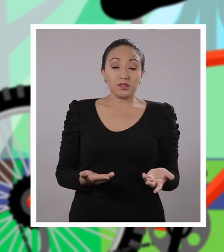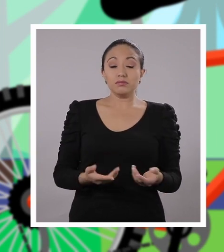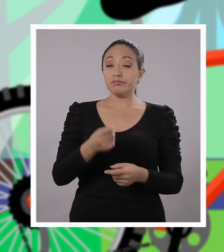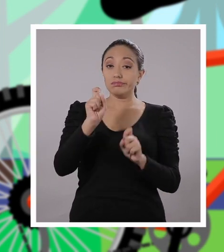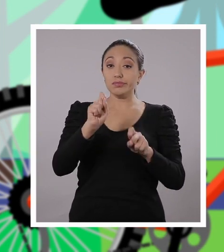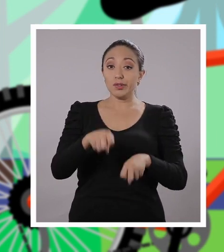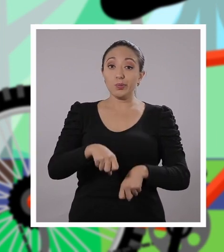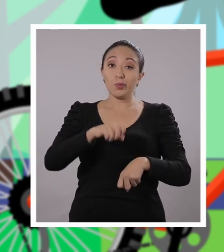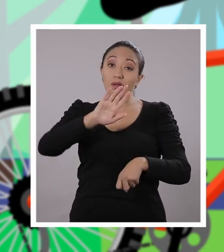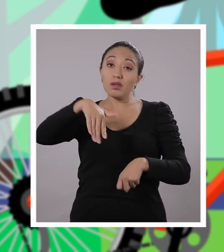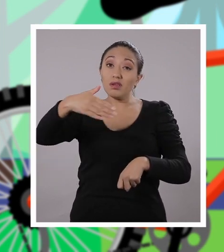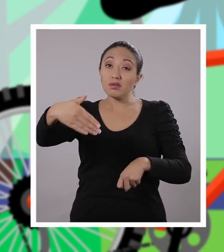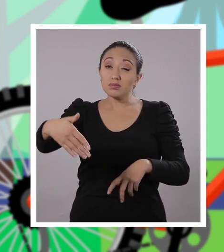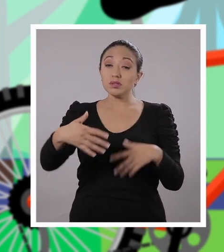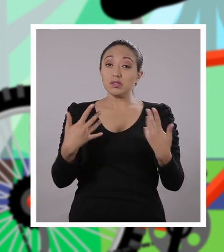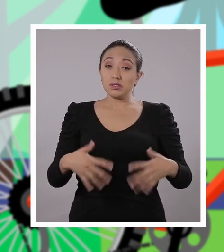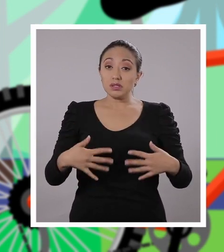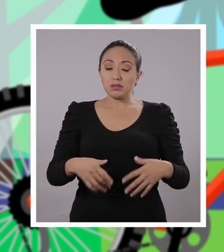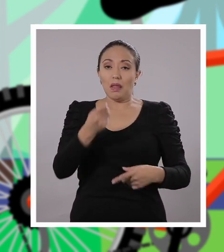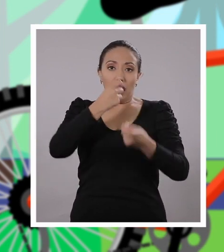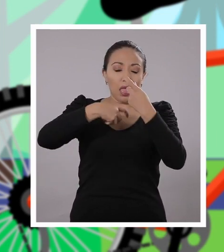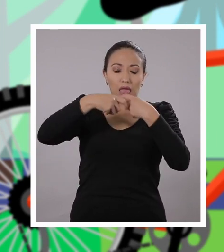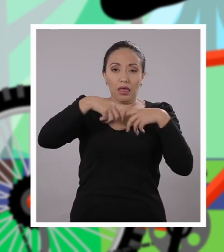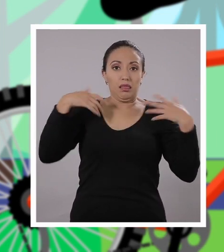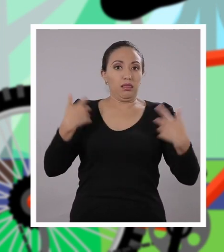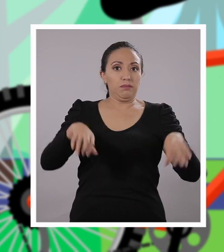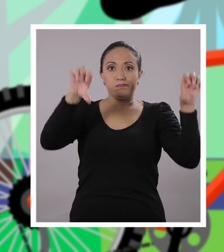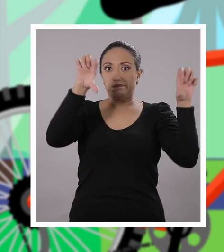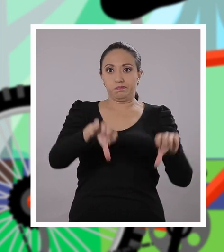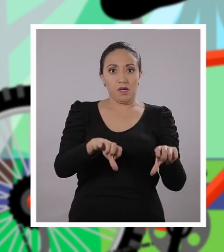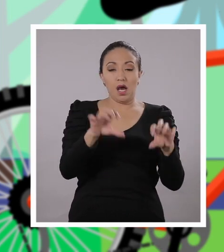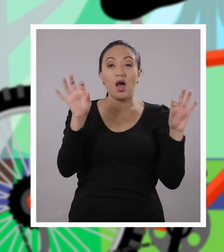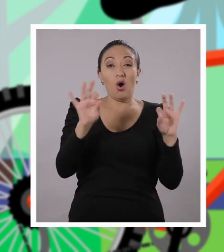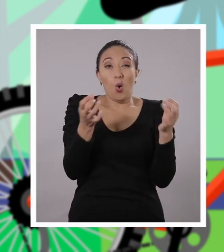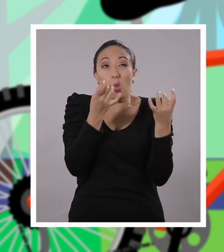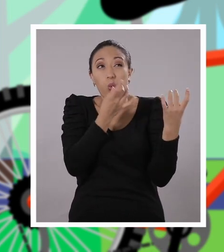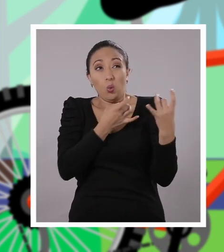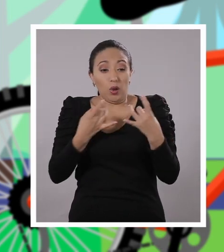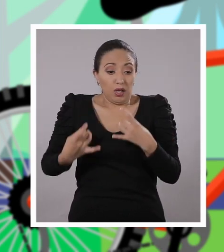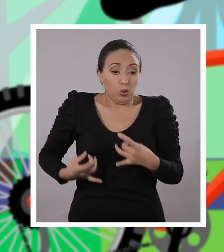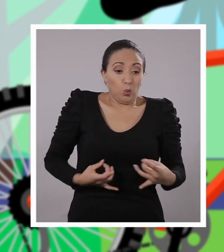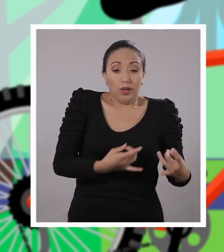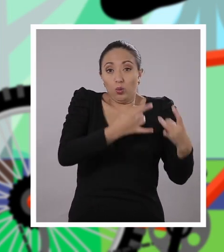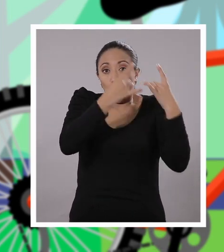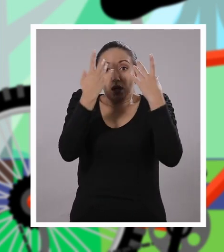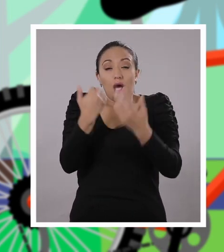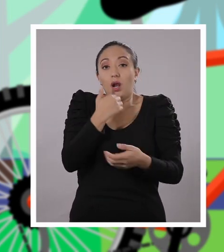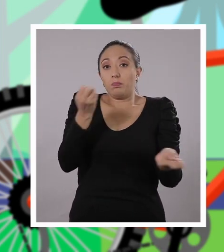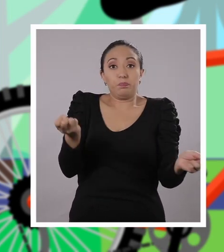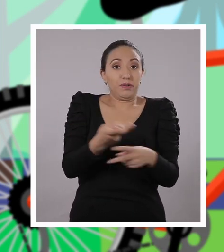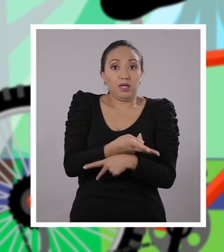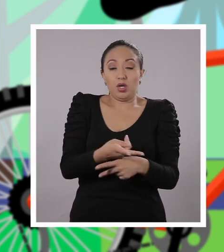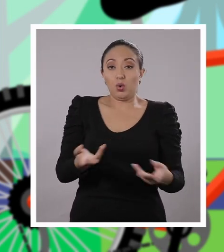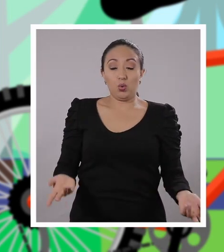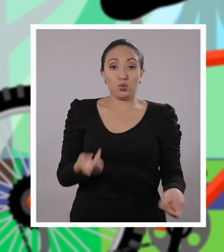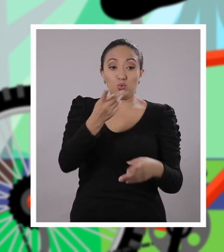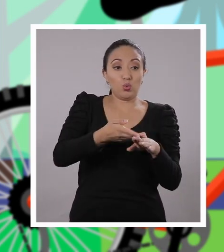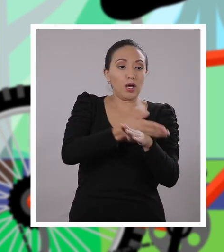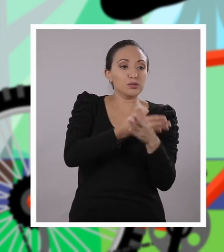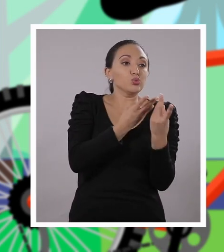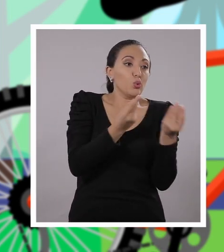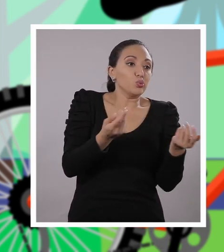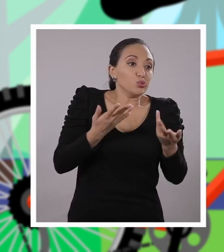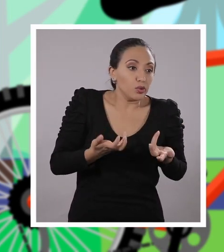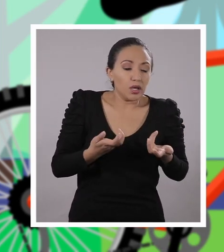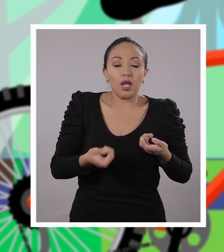organismo y pueden llegarse a casos de los que inclusive te puedes intoxicar o puedes generarte dolencias mucho peores a las